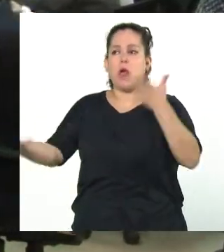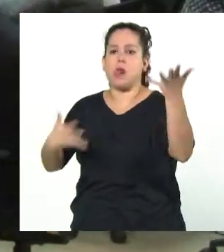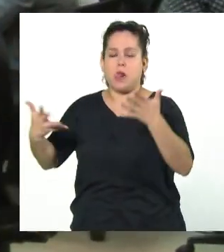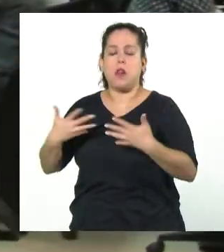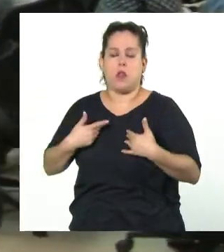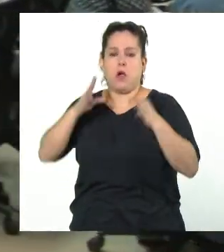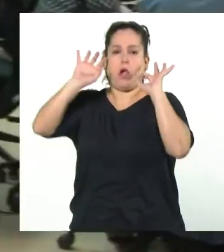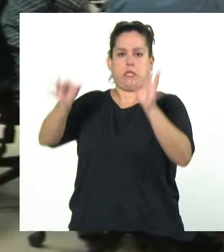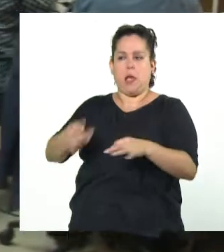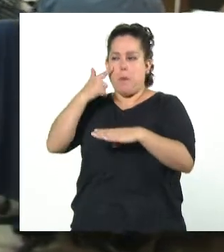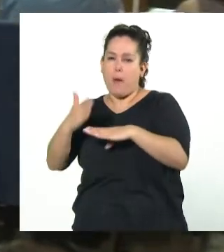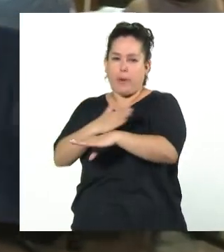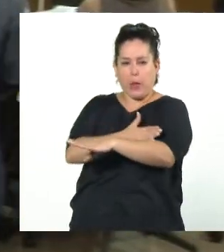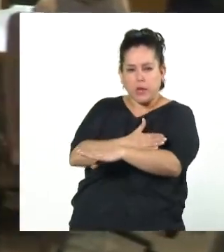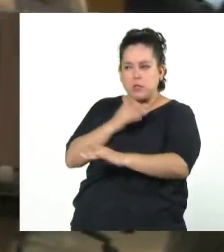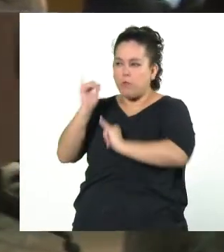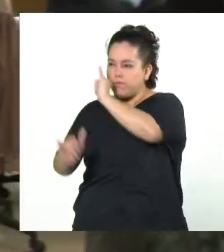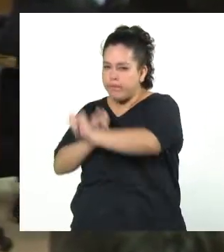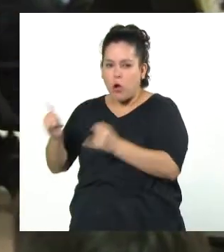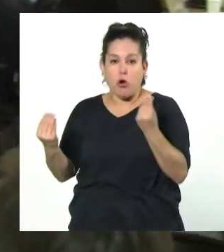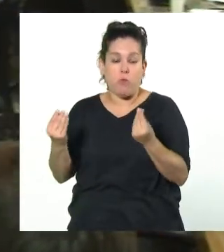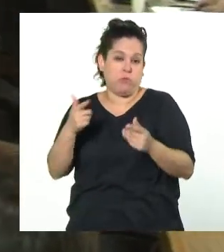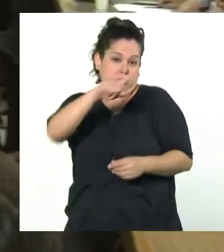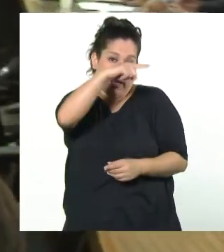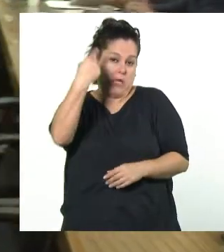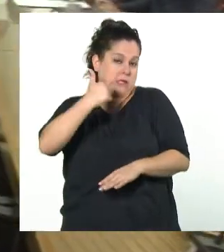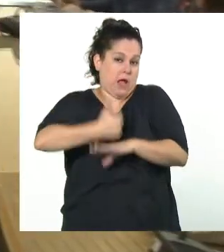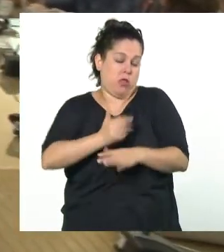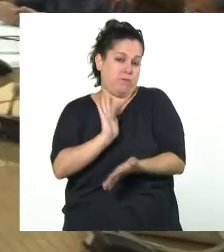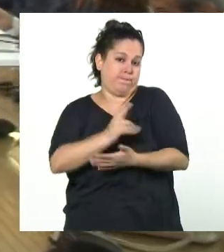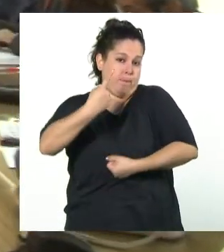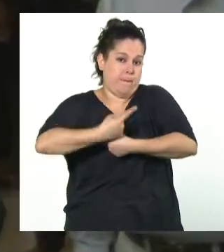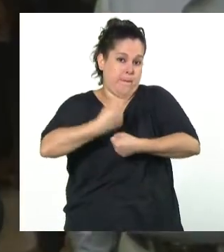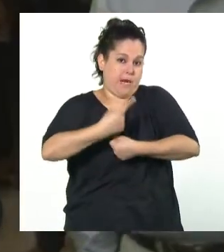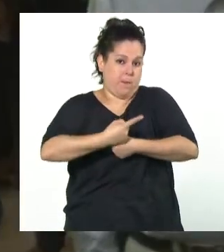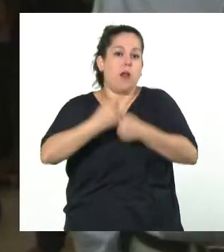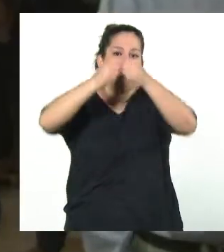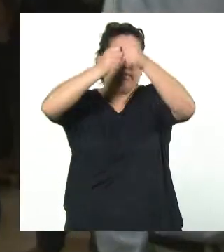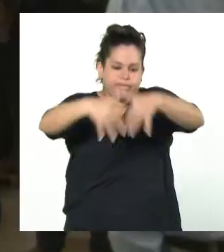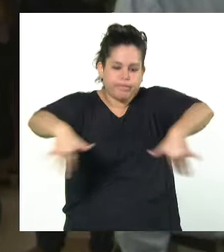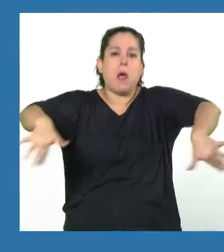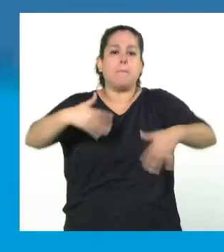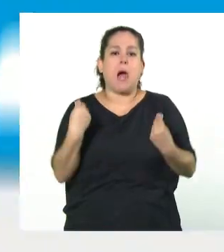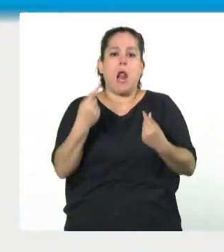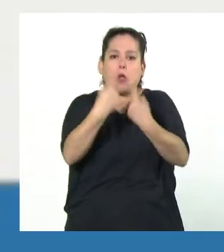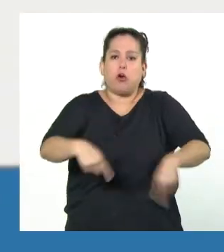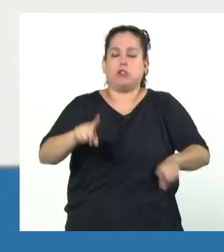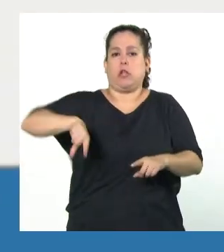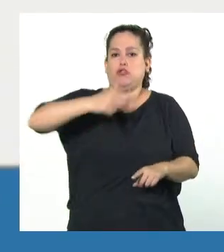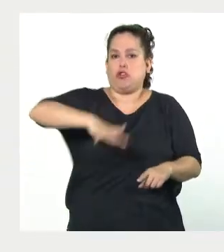estos hechos de violencia desde el Estado como actor que encabece las transformaciones culturales que nuestra sociedad necesita.